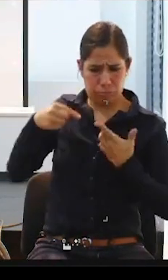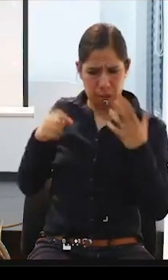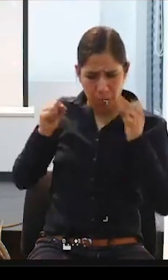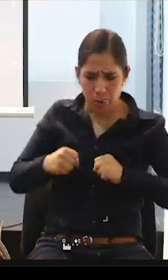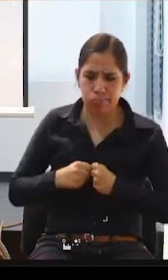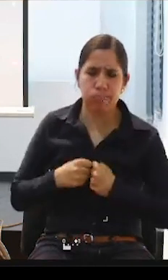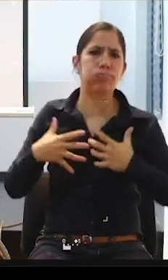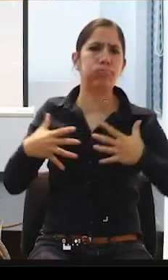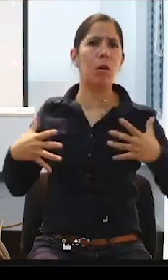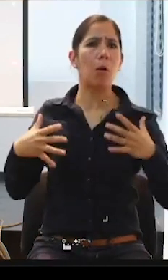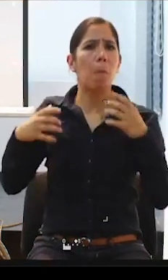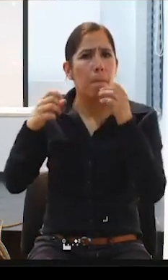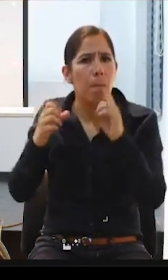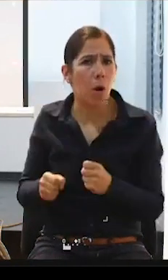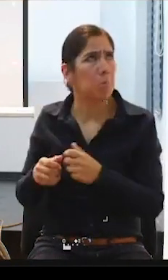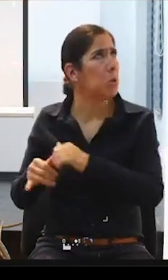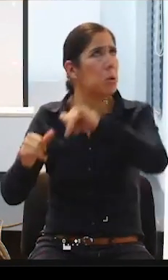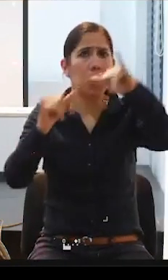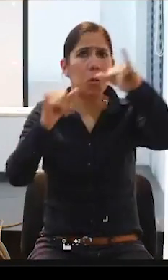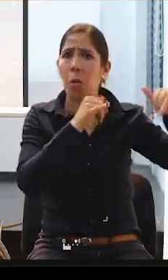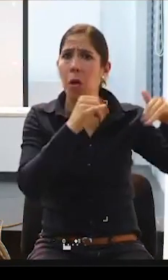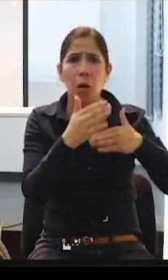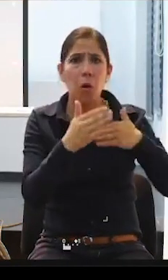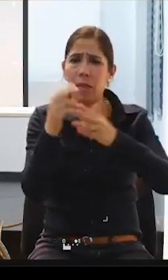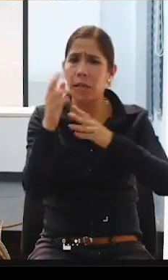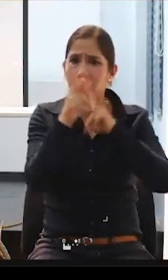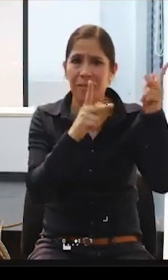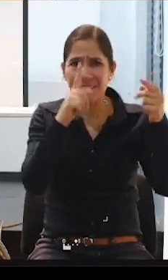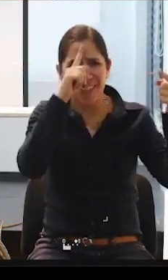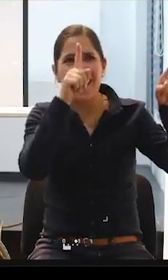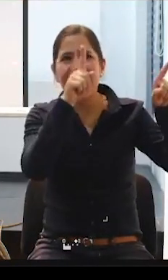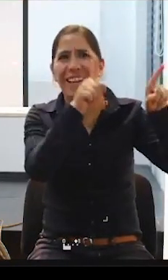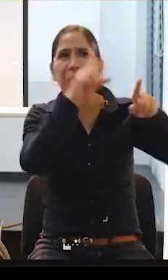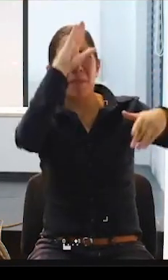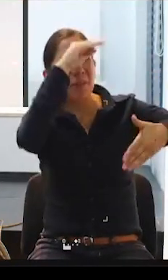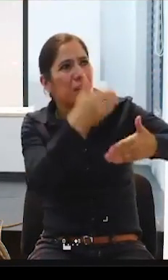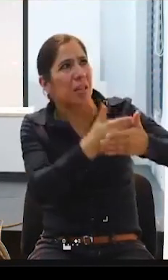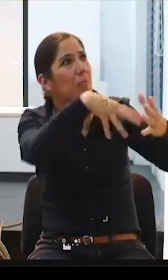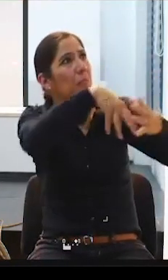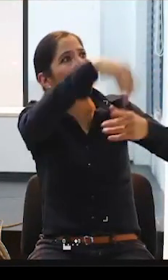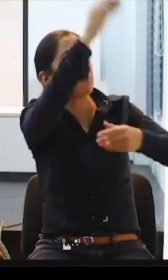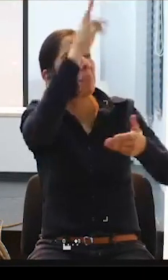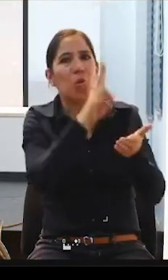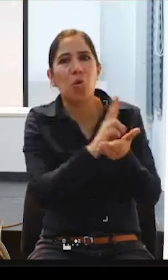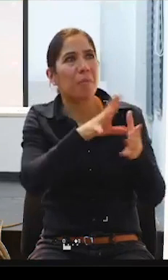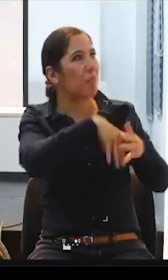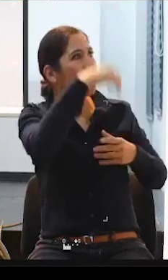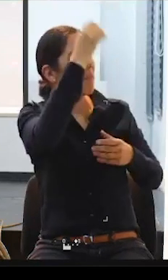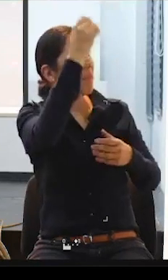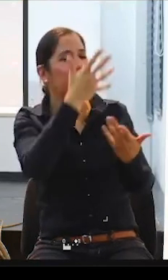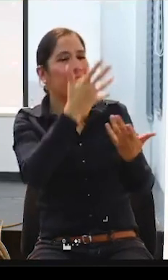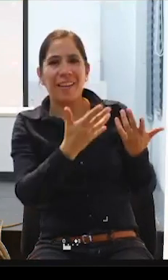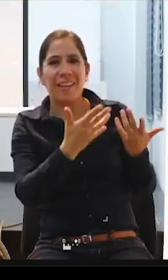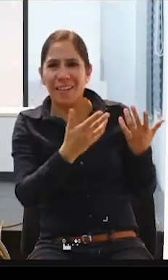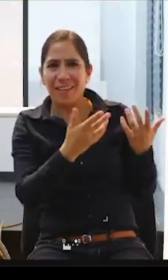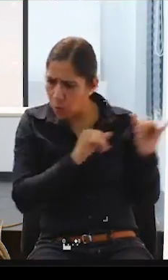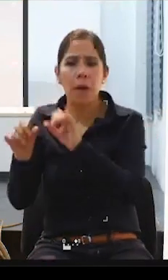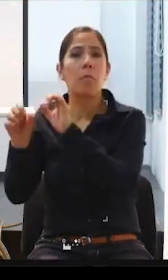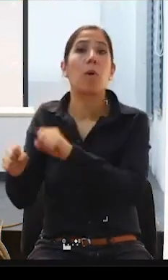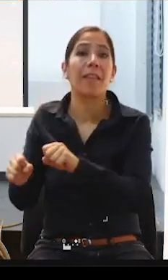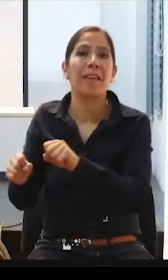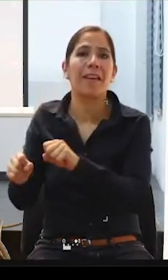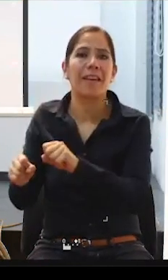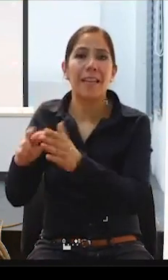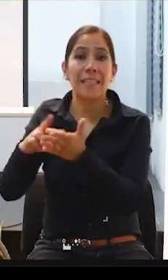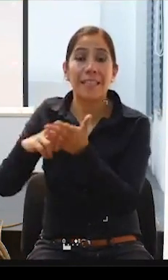humano como cualquier hijo que se va por primera vez a la universidad como cualquier persona ¿verdad? porque se nos ha visto como personas